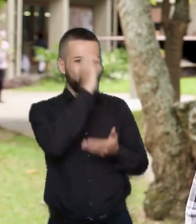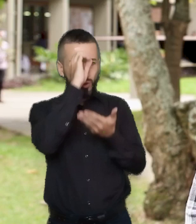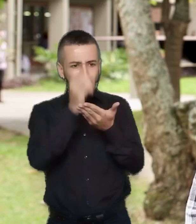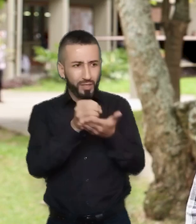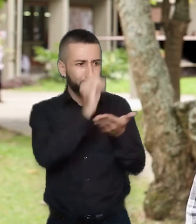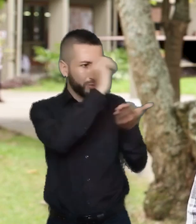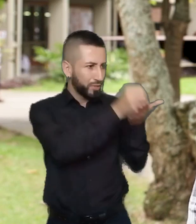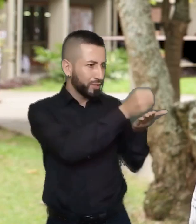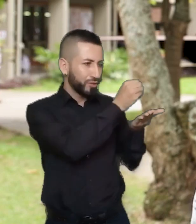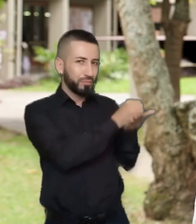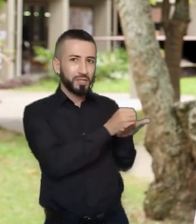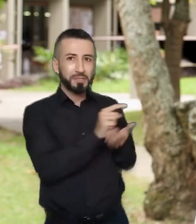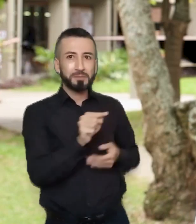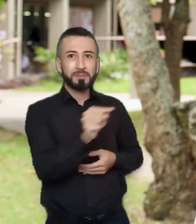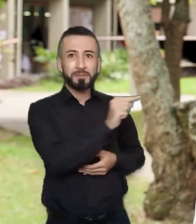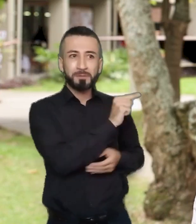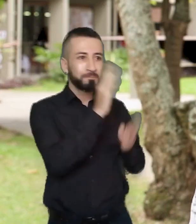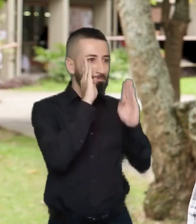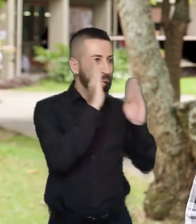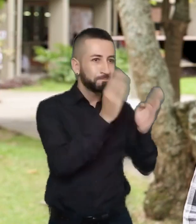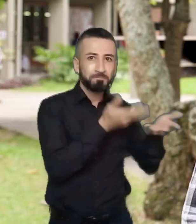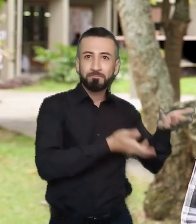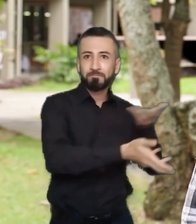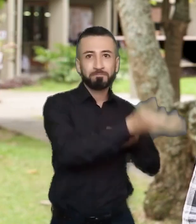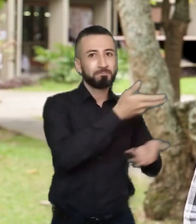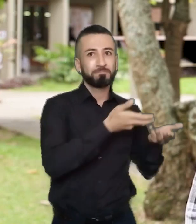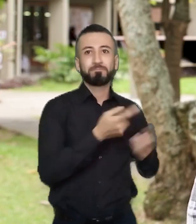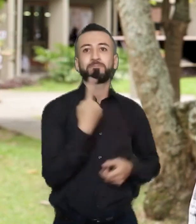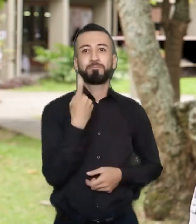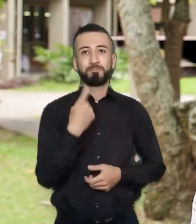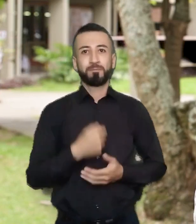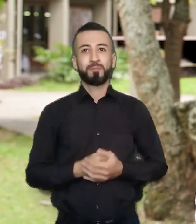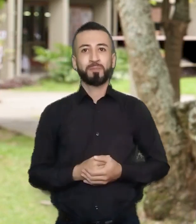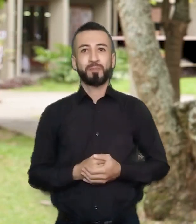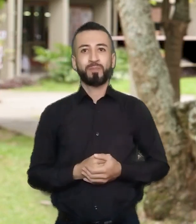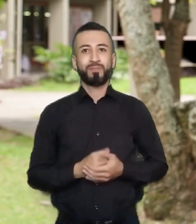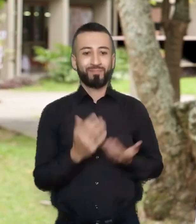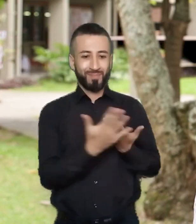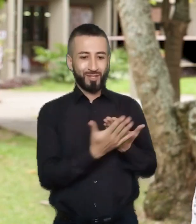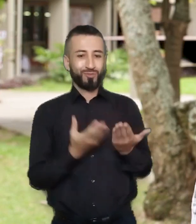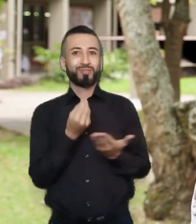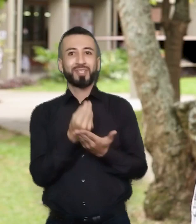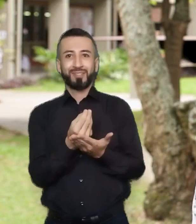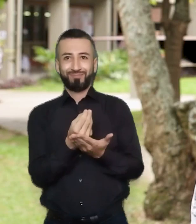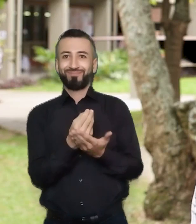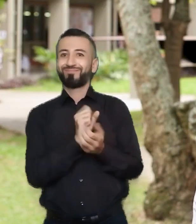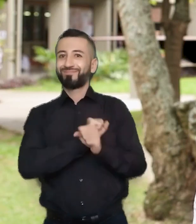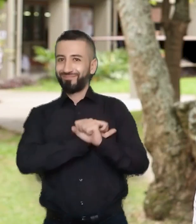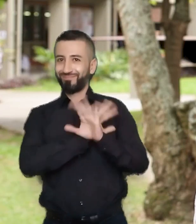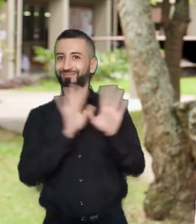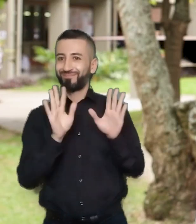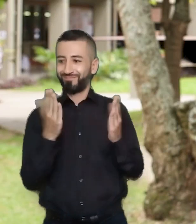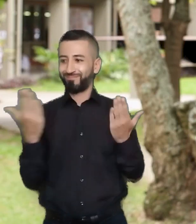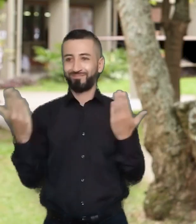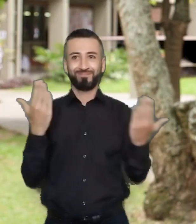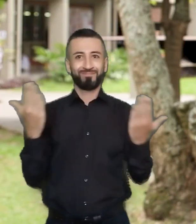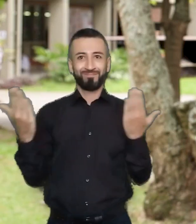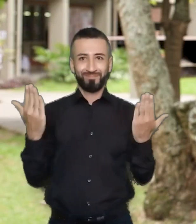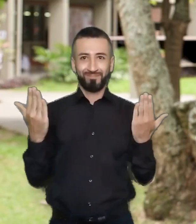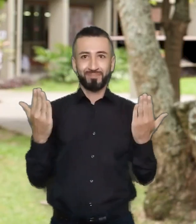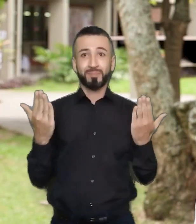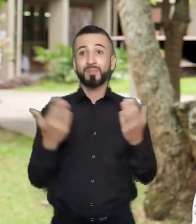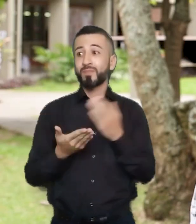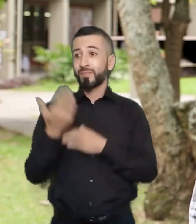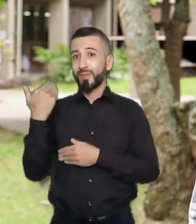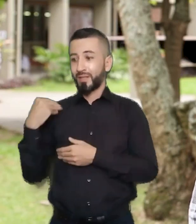se habían escuchado lo suficiente entre personas que pensaban distinto, ese resultado, digamos, muestra el contraste o esa expresión muestra